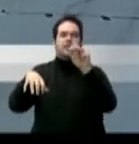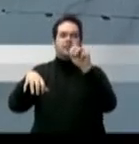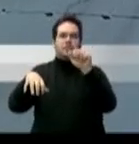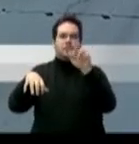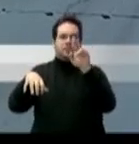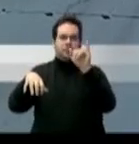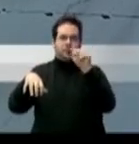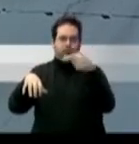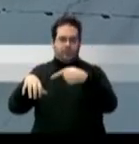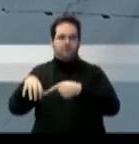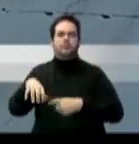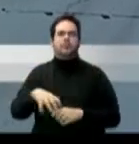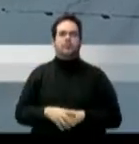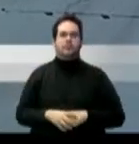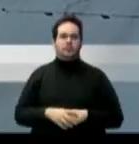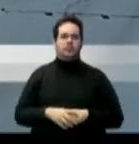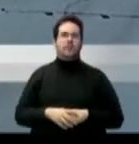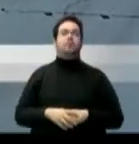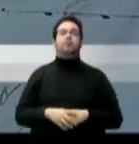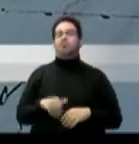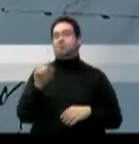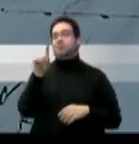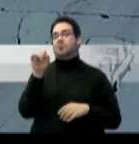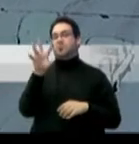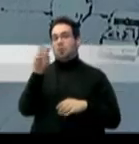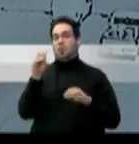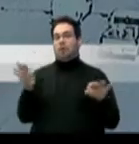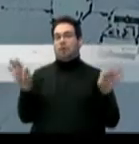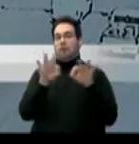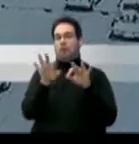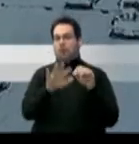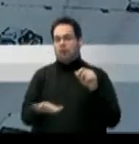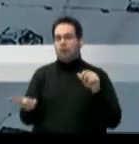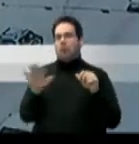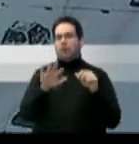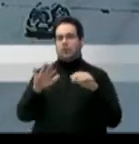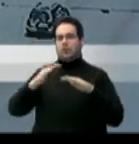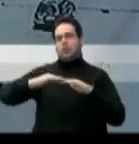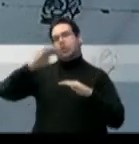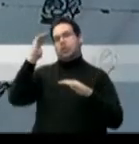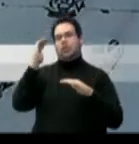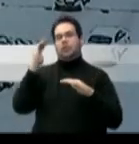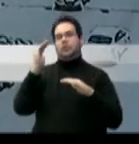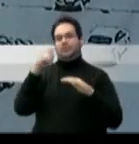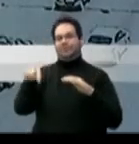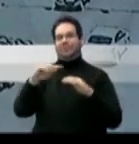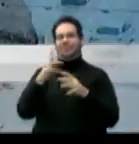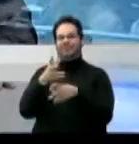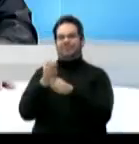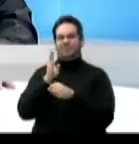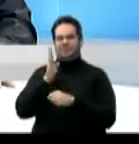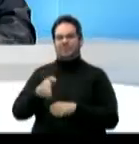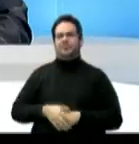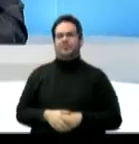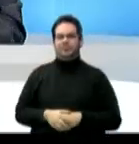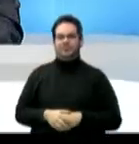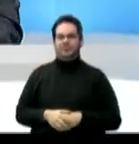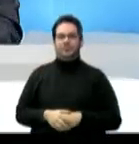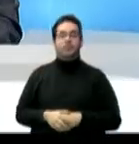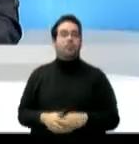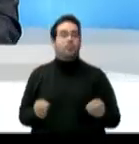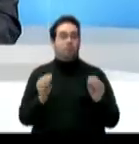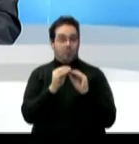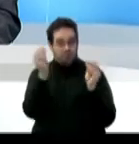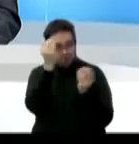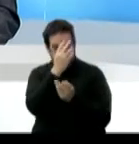asciende a un aproximado de 150 y ya deben estar siendo recibidas por los conductores. Y para ver estas y